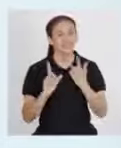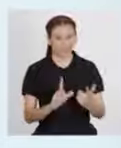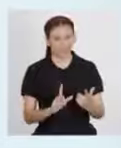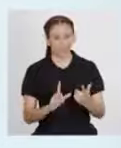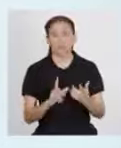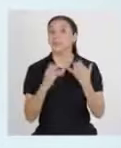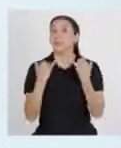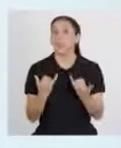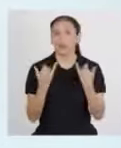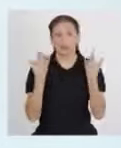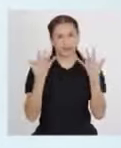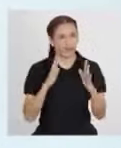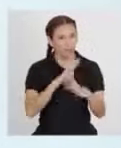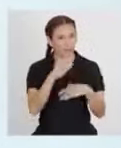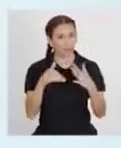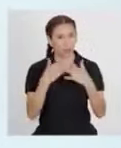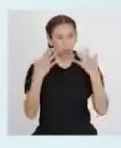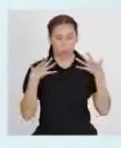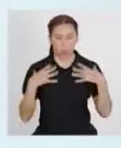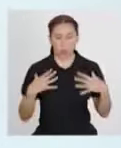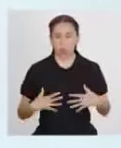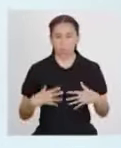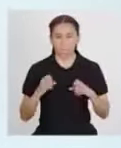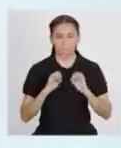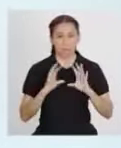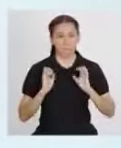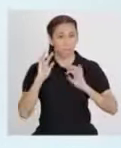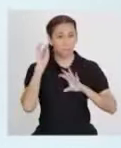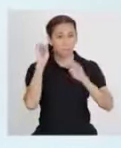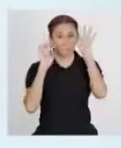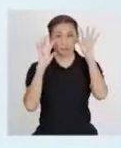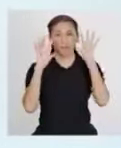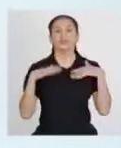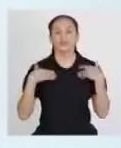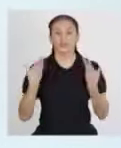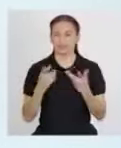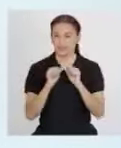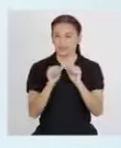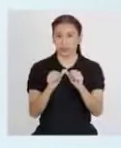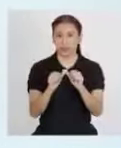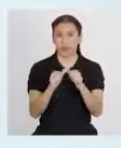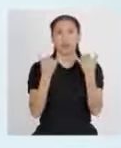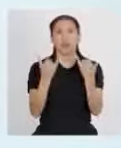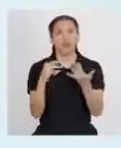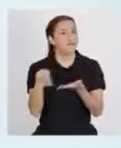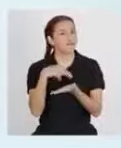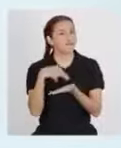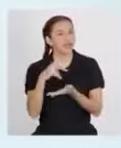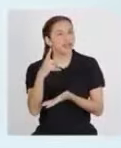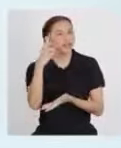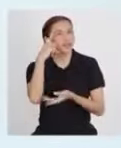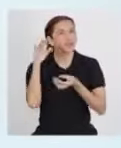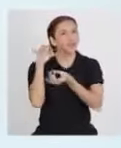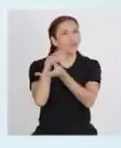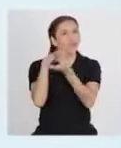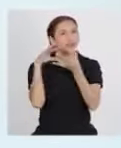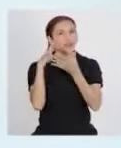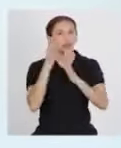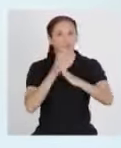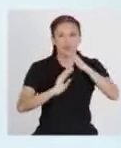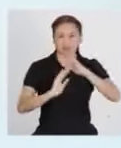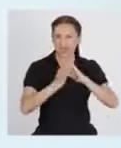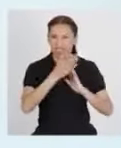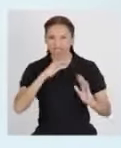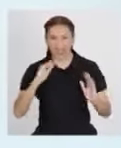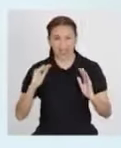¡Listo! Ahora que todos nuestros músculos están activados, podemos continuar. Hoy bailaremos inspirándonos en los movimientos